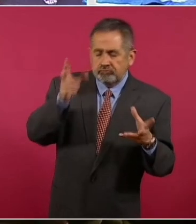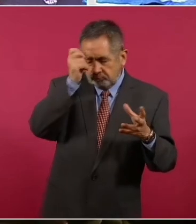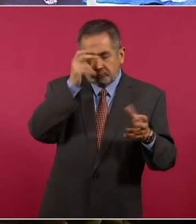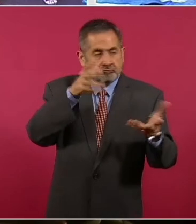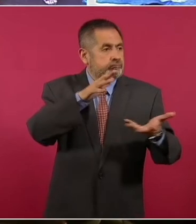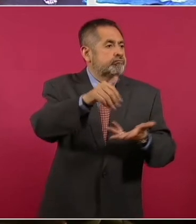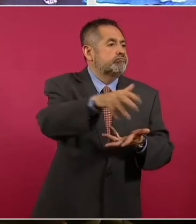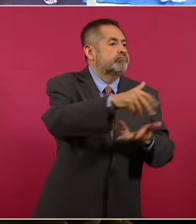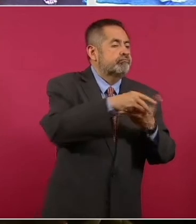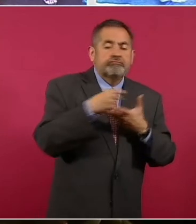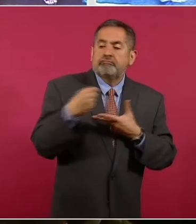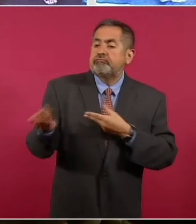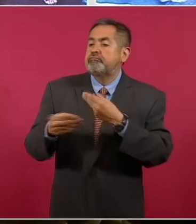implementación de tianguis de bienestar.